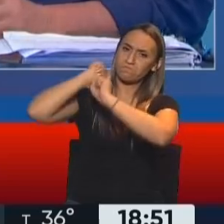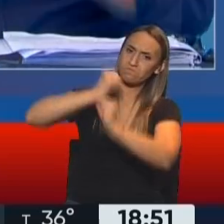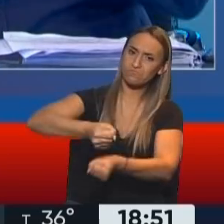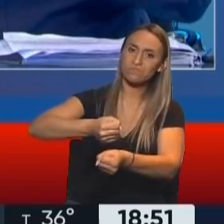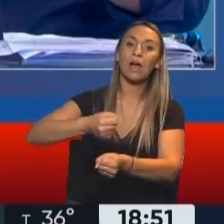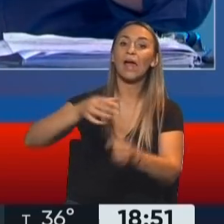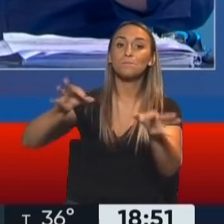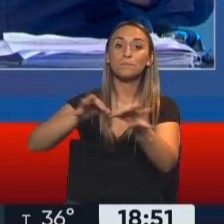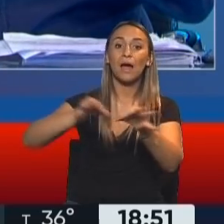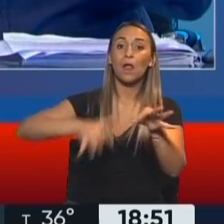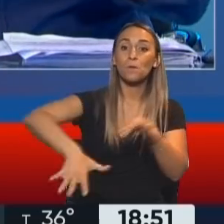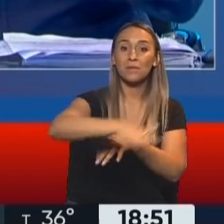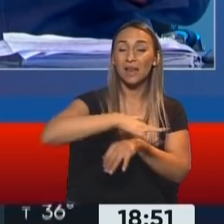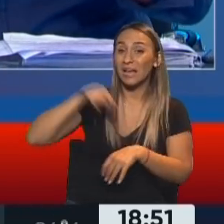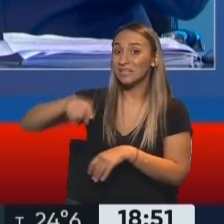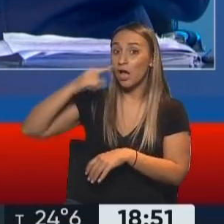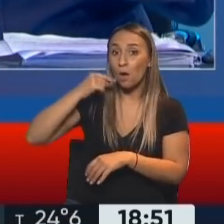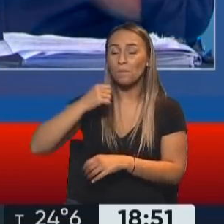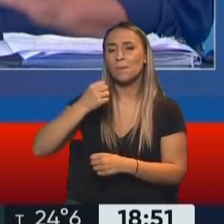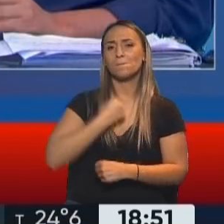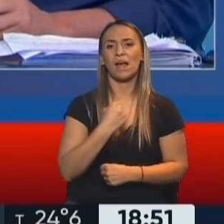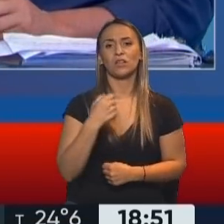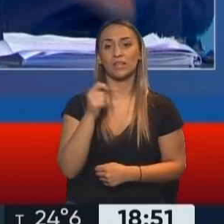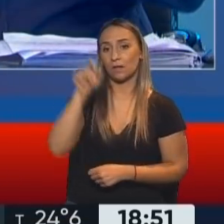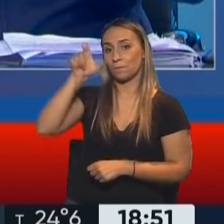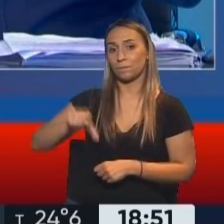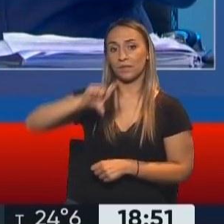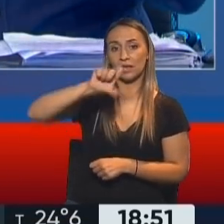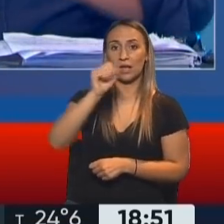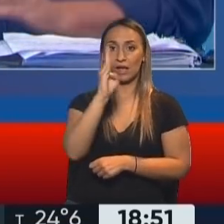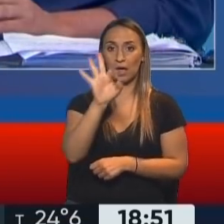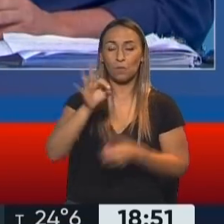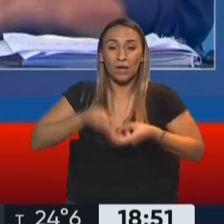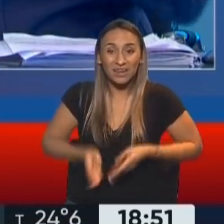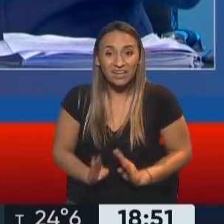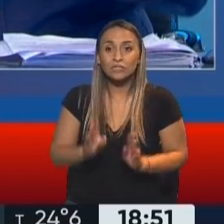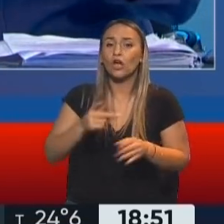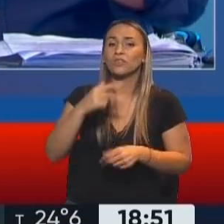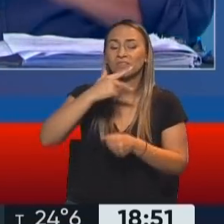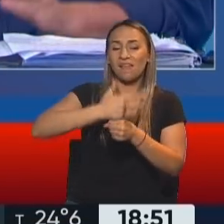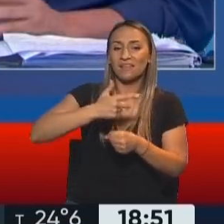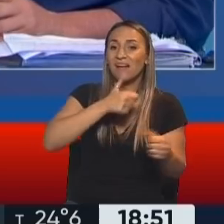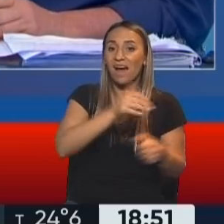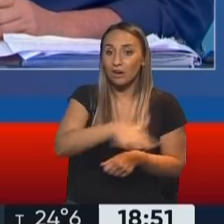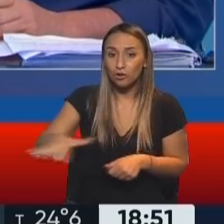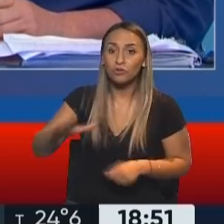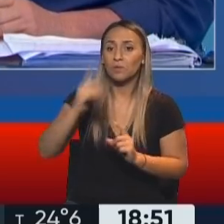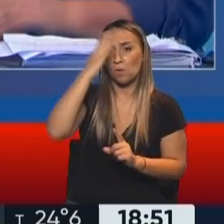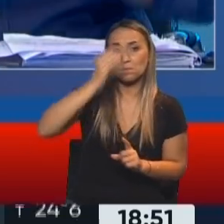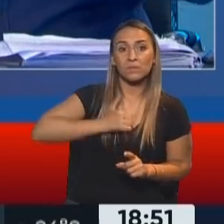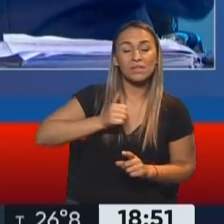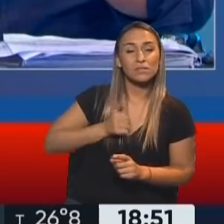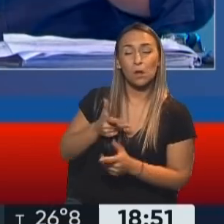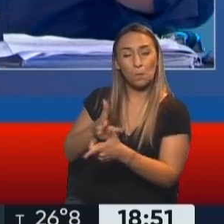encabezó ese patriota, hoy casi olvidado, que es Dardo Cabo, el hombre nacido en Tres Arroyos, que fue fusilado por la dictadura militar